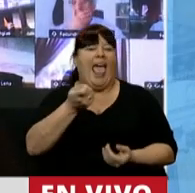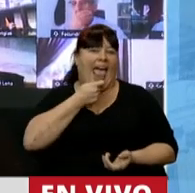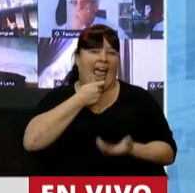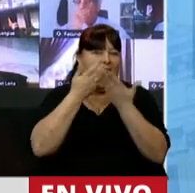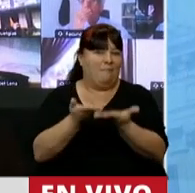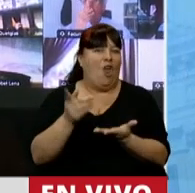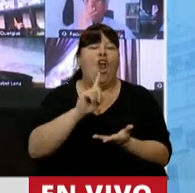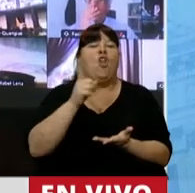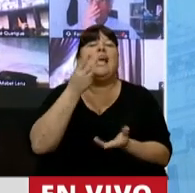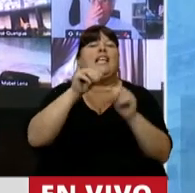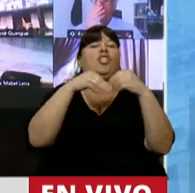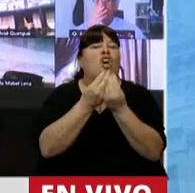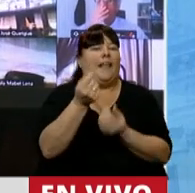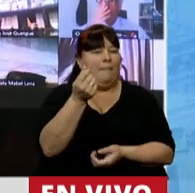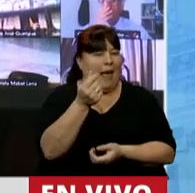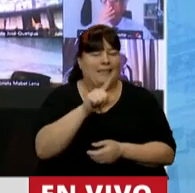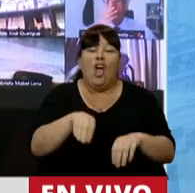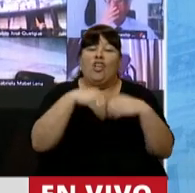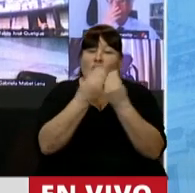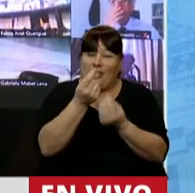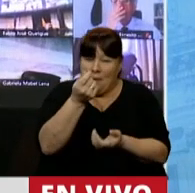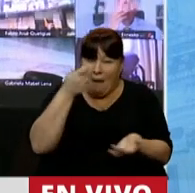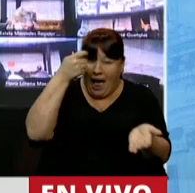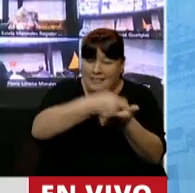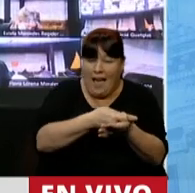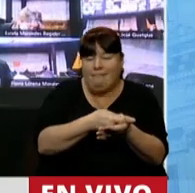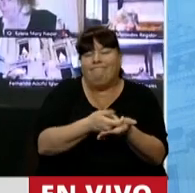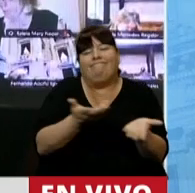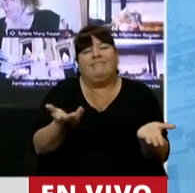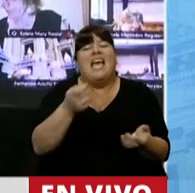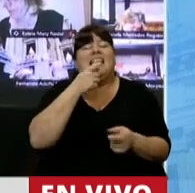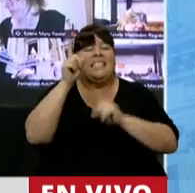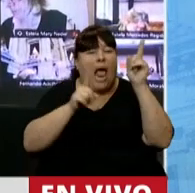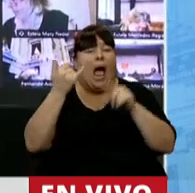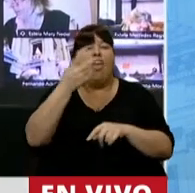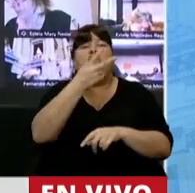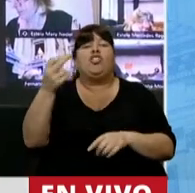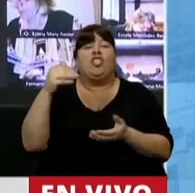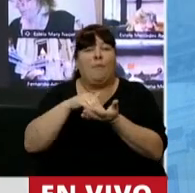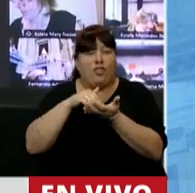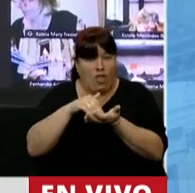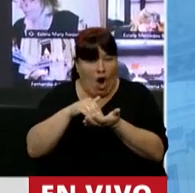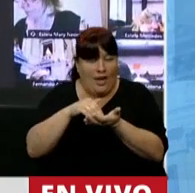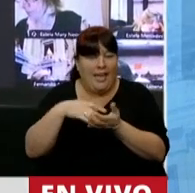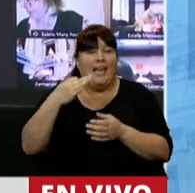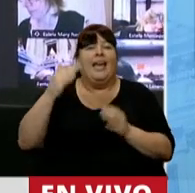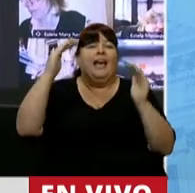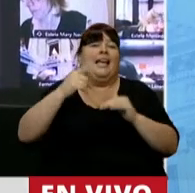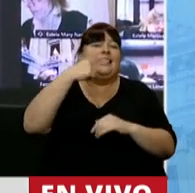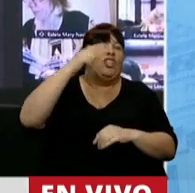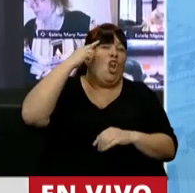no el importe el importe es mire si alguien tiene 200 millones y pasa a tener